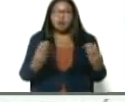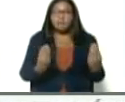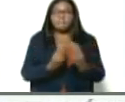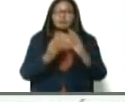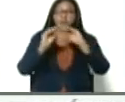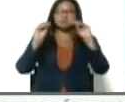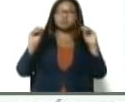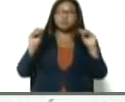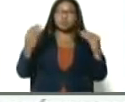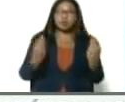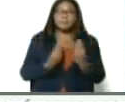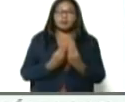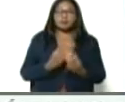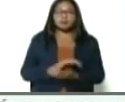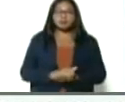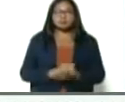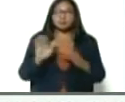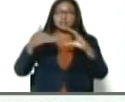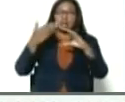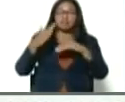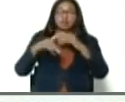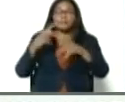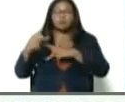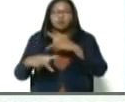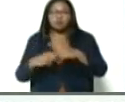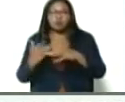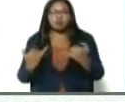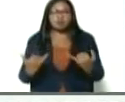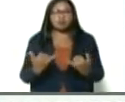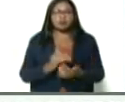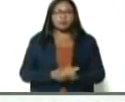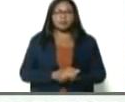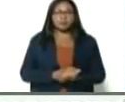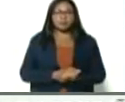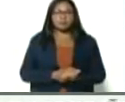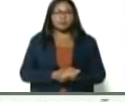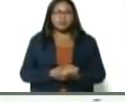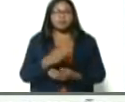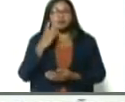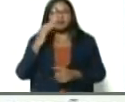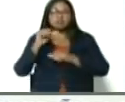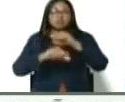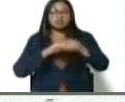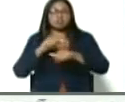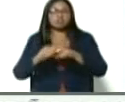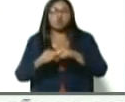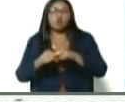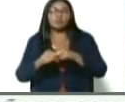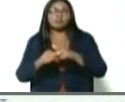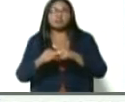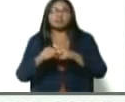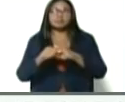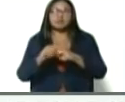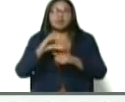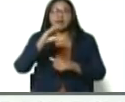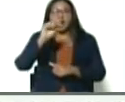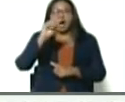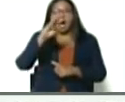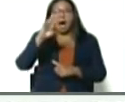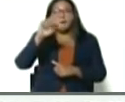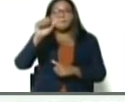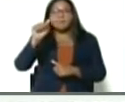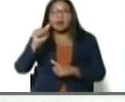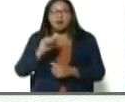llamado que usted ha hecho. Y un mensaje que nos hicieron llegar los productores, presidente, es que por ejemplo, la Asociación de Cabras Lecheras Americanas, la doctora L.